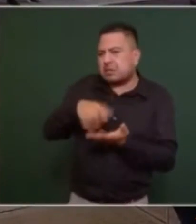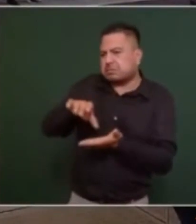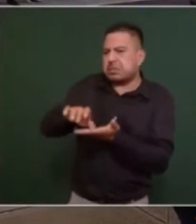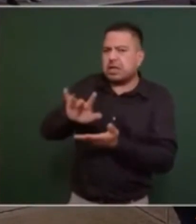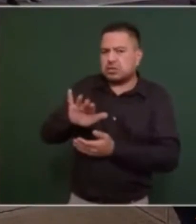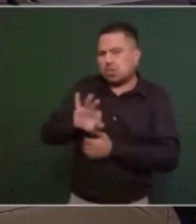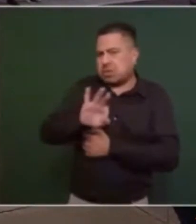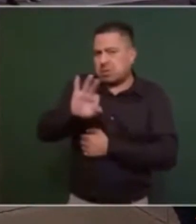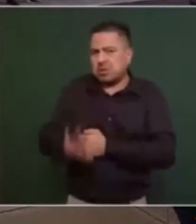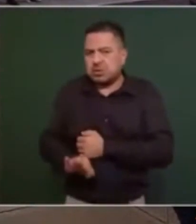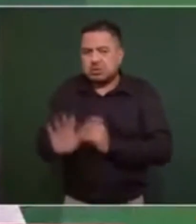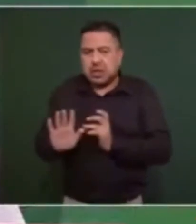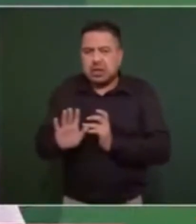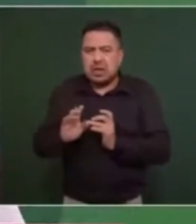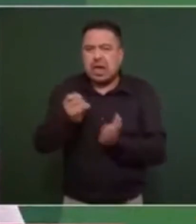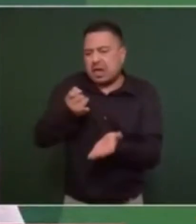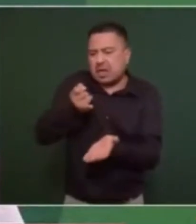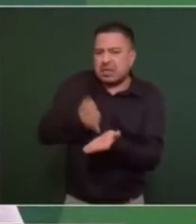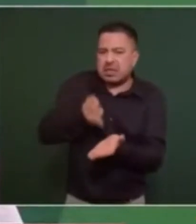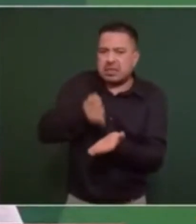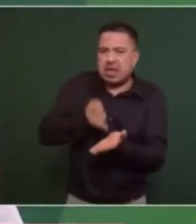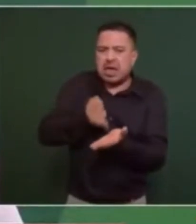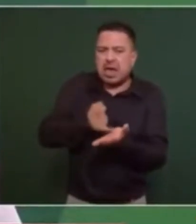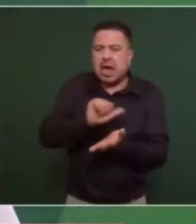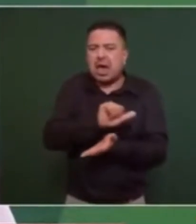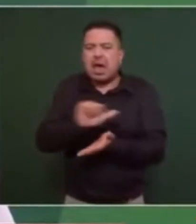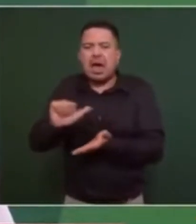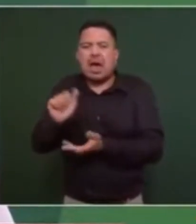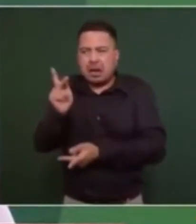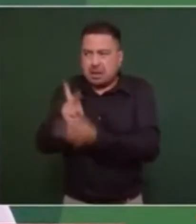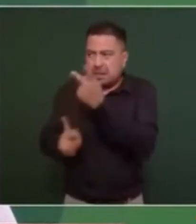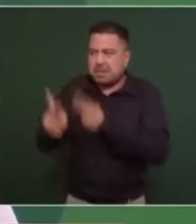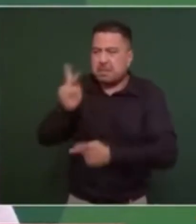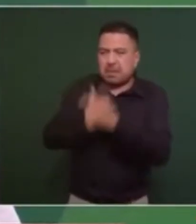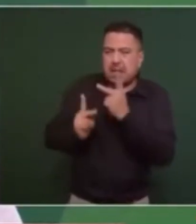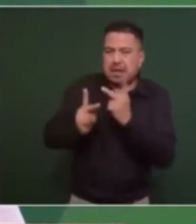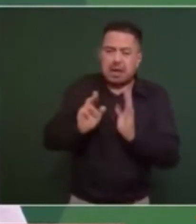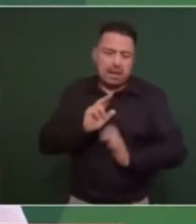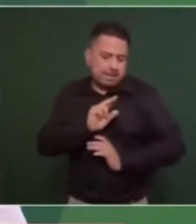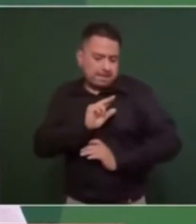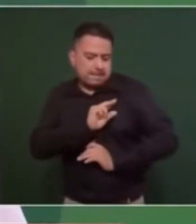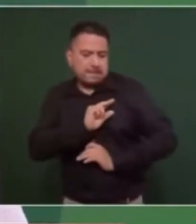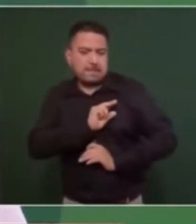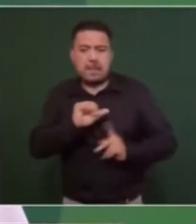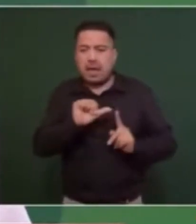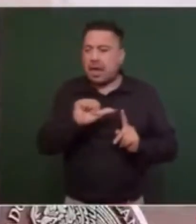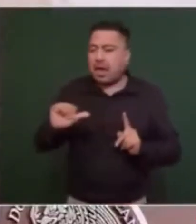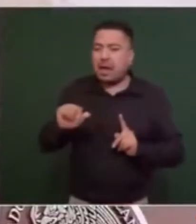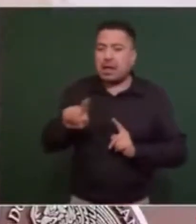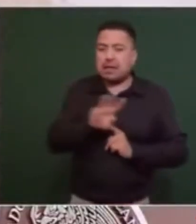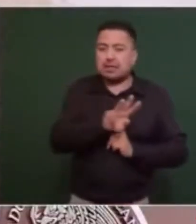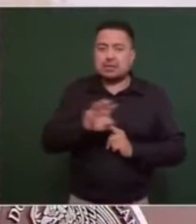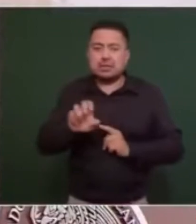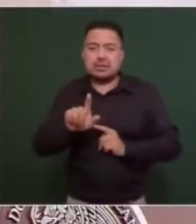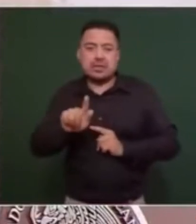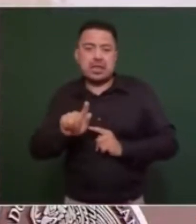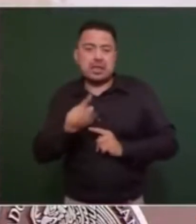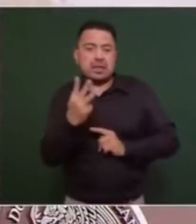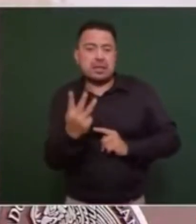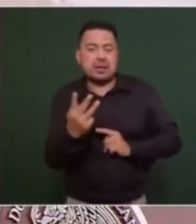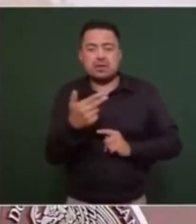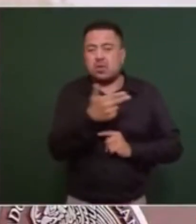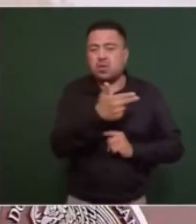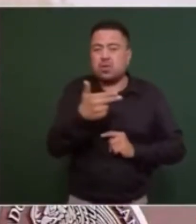% de los intereses a los créditos que otorga la banca privada para los 373